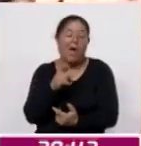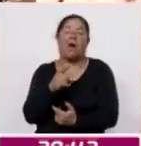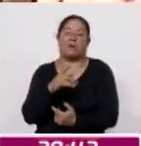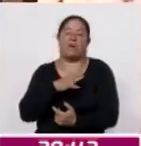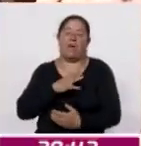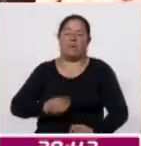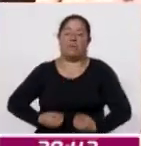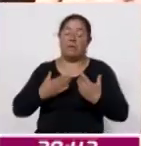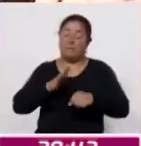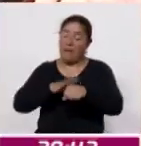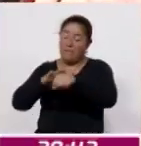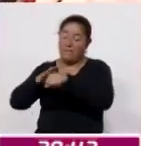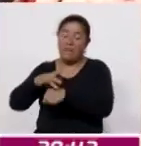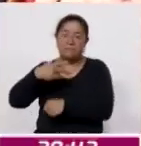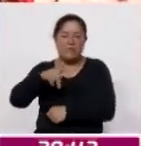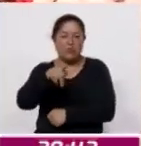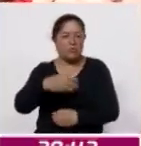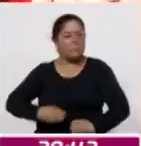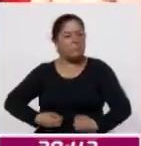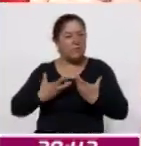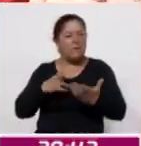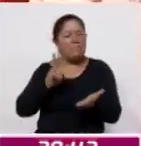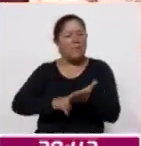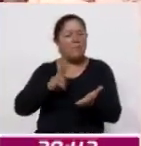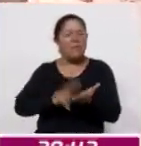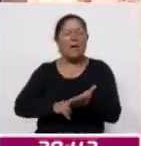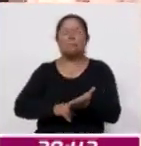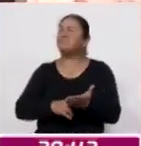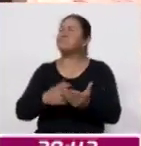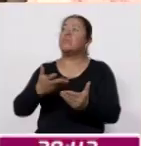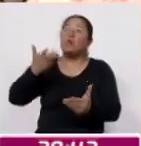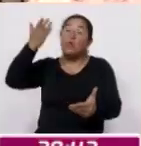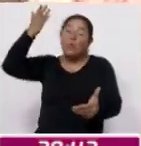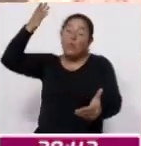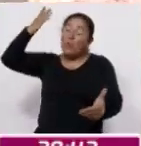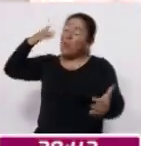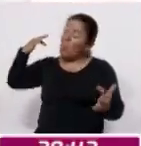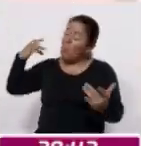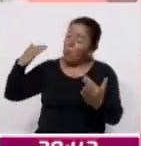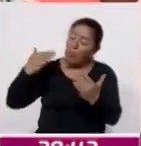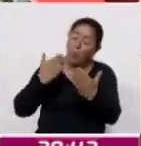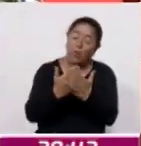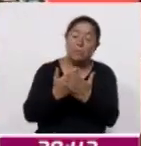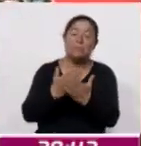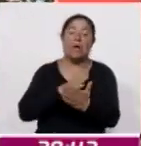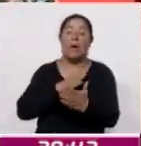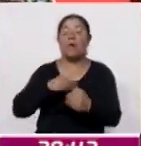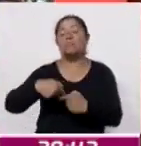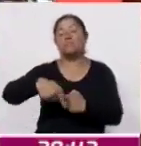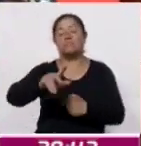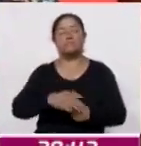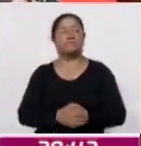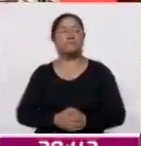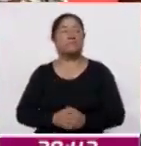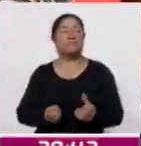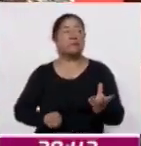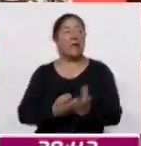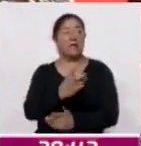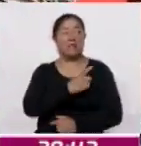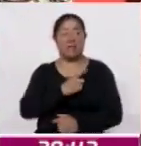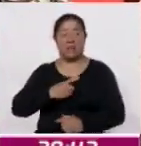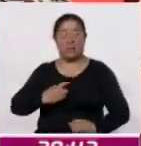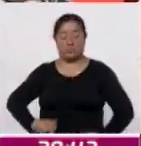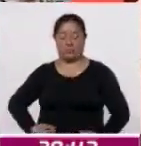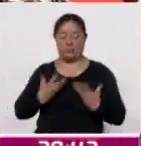más, pero que ya valoremos todo lo que hemos vivido y lo que vamos a vivir. Hay que salir, hay que vivir.